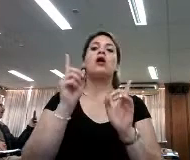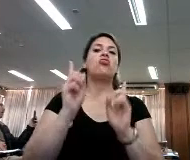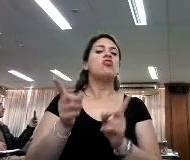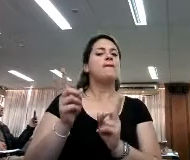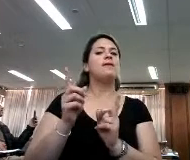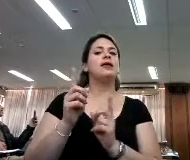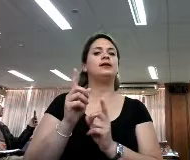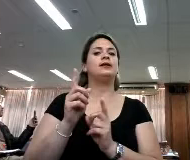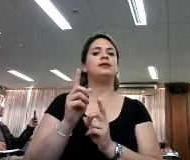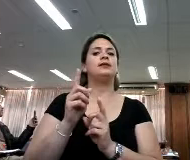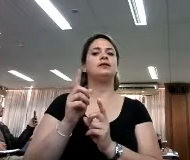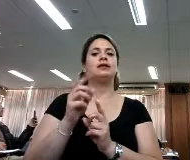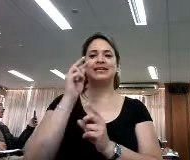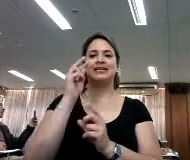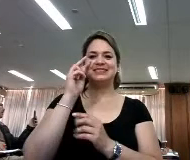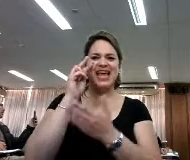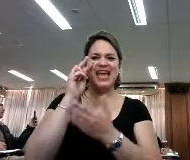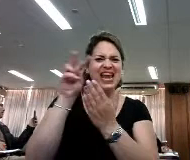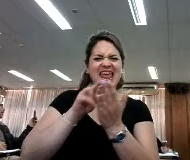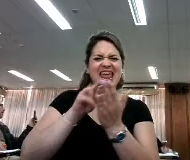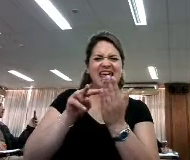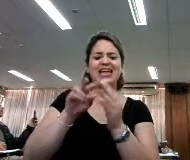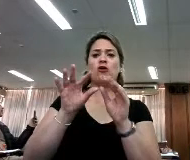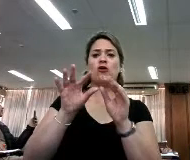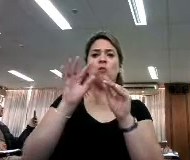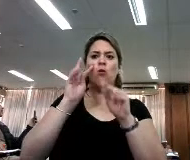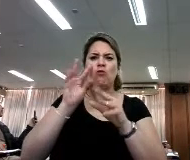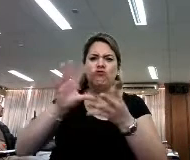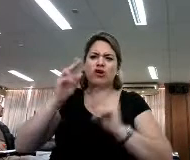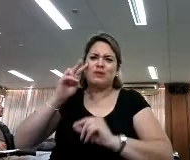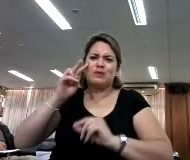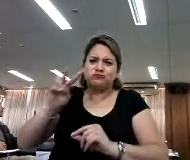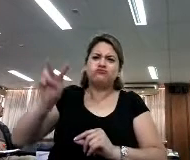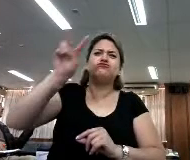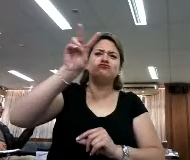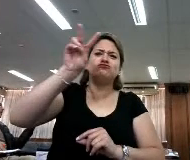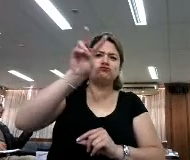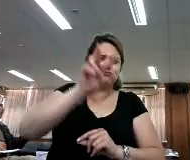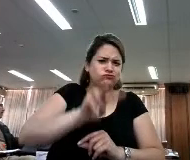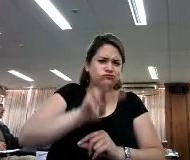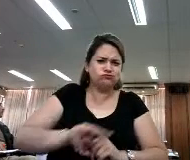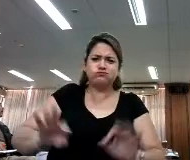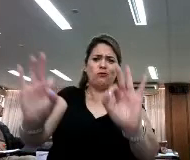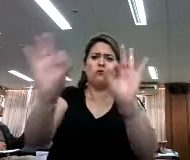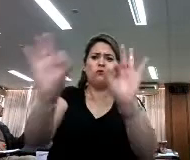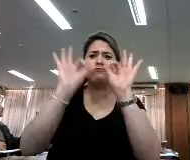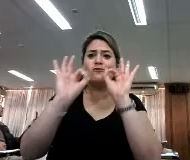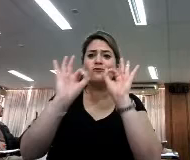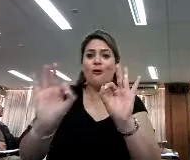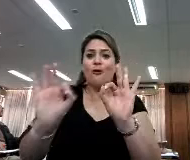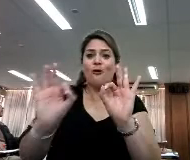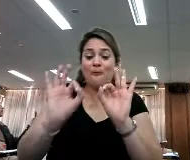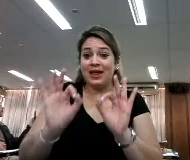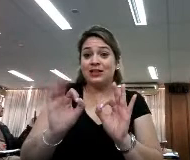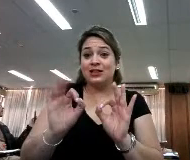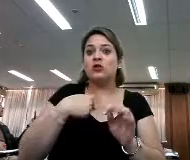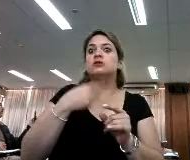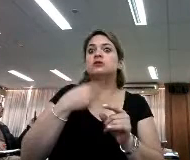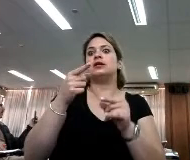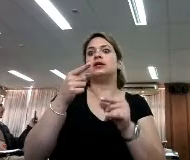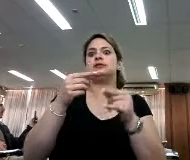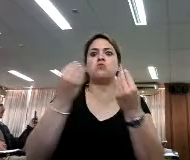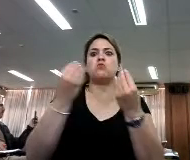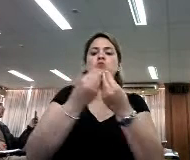leer es toda una percepción total y hay muchas formas de leer en una diversidad de soportes y eso es a donde quiero yo aterrizar.